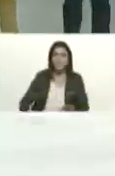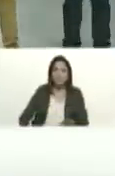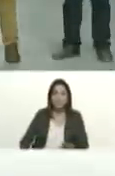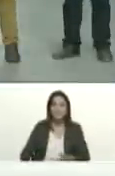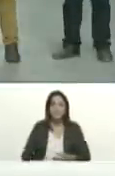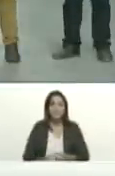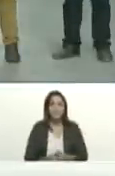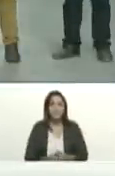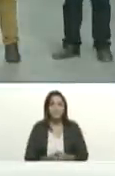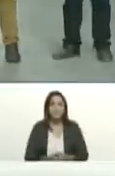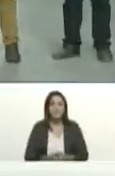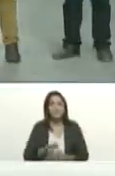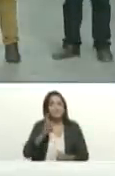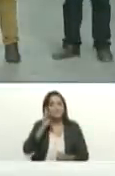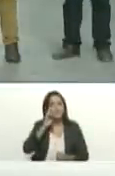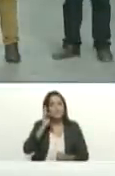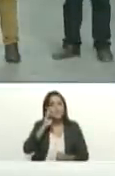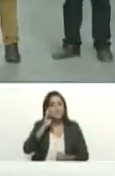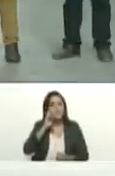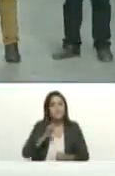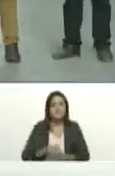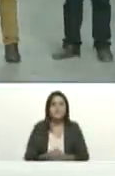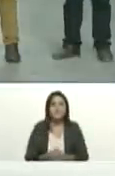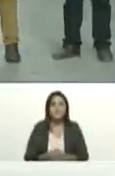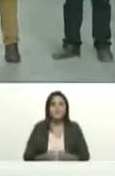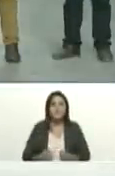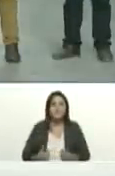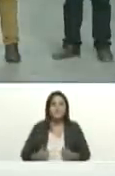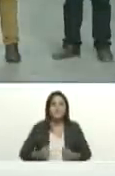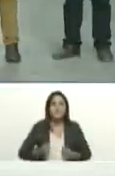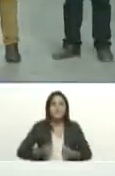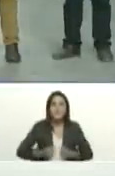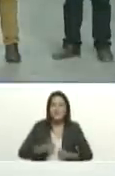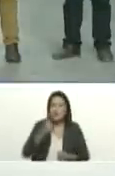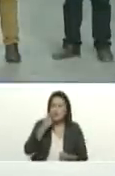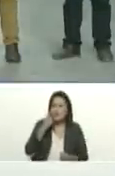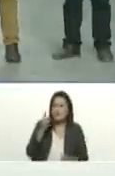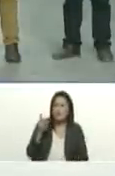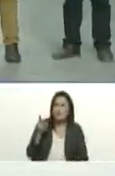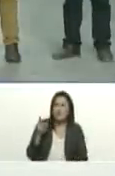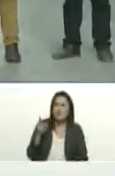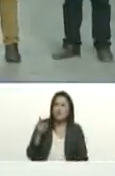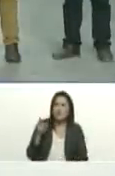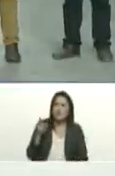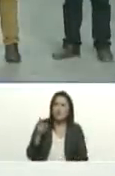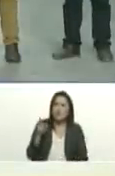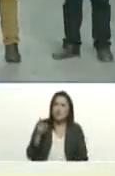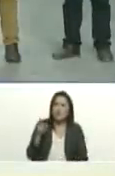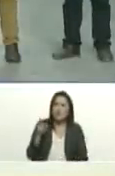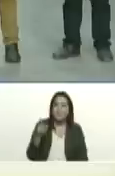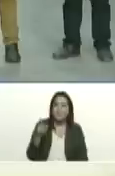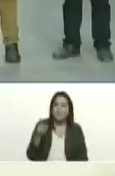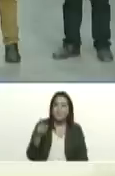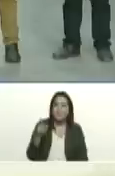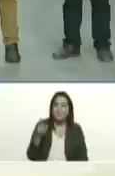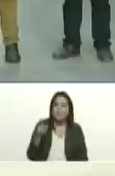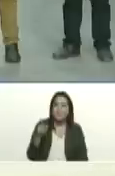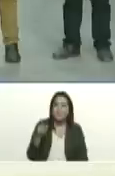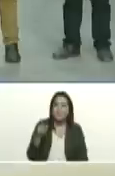así mismo fíjese estaba viendo ahí paredes y tengo